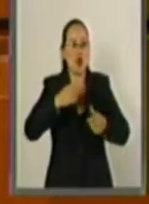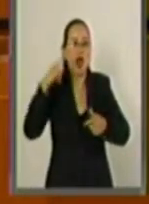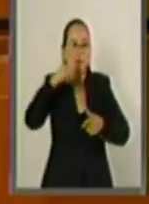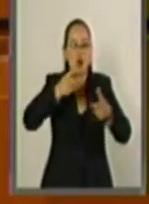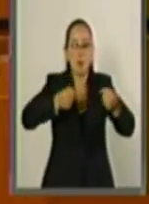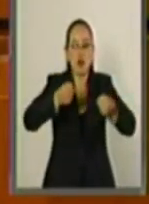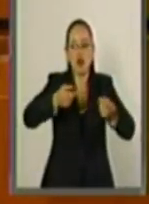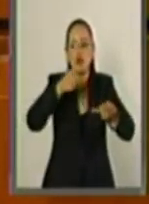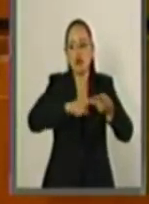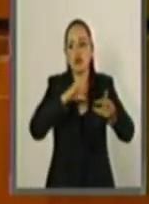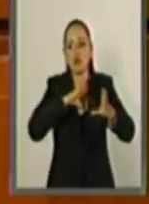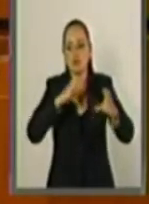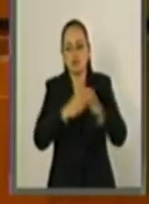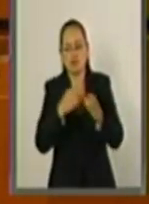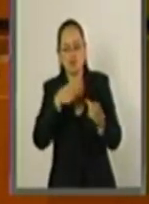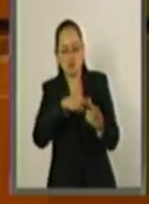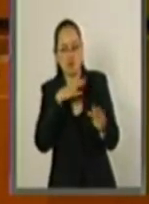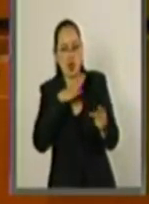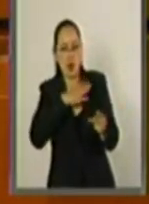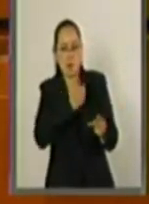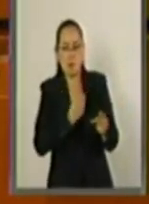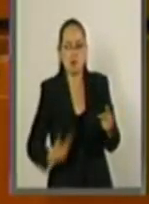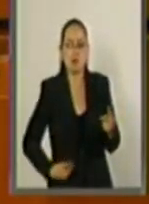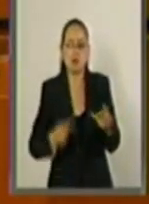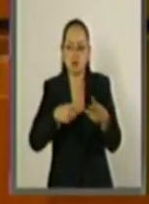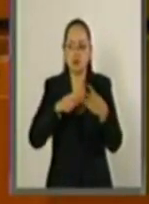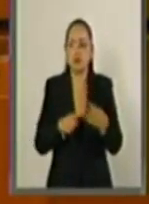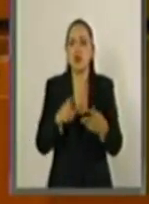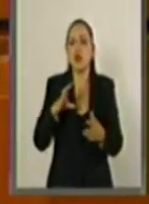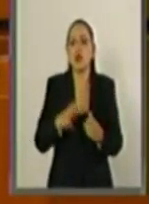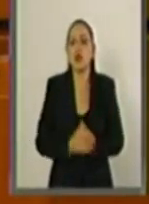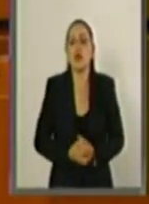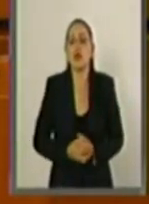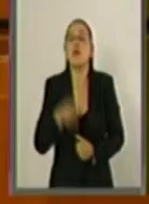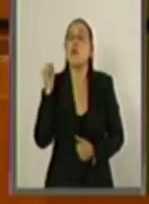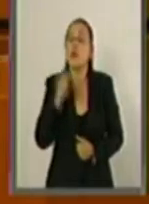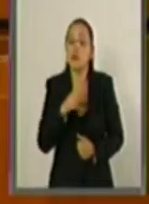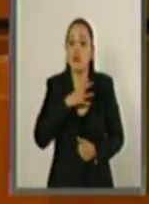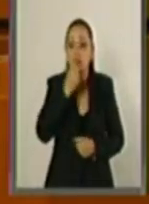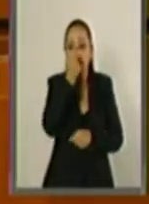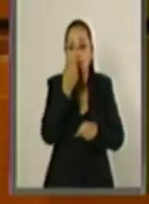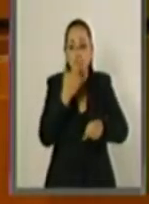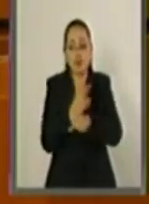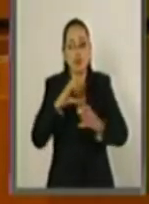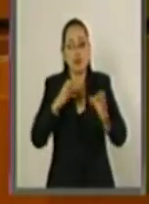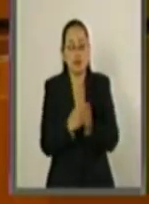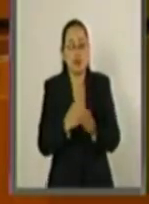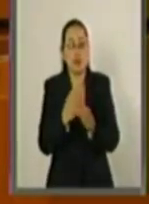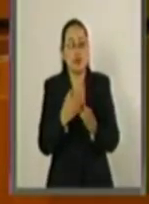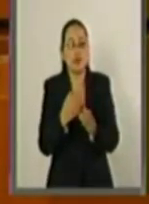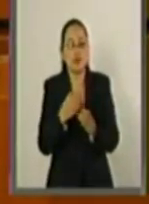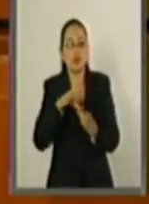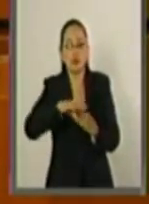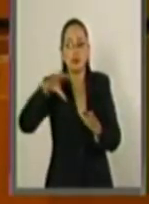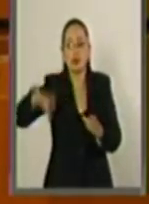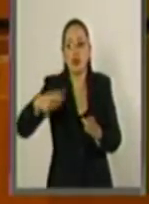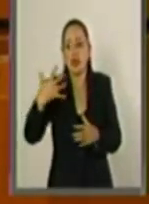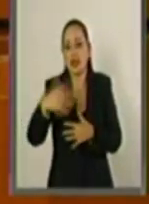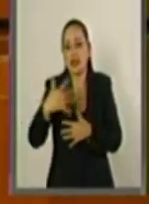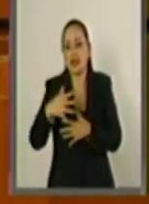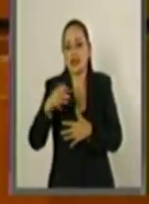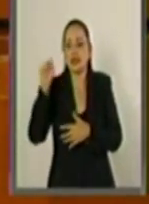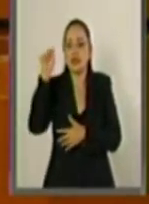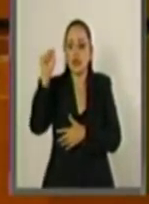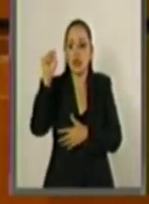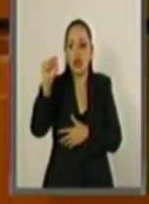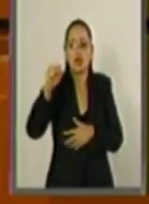Chávez del Frente por la Defensa de la Aviación Civil Nacional. Así como el secretario general de la sección 15 del Sindicato